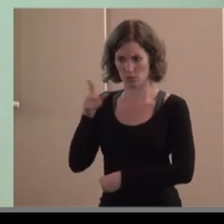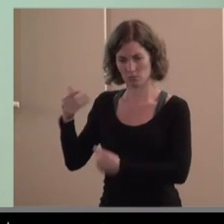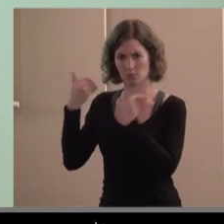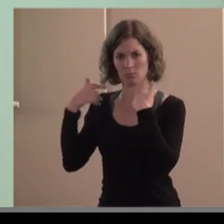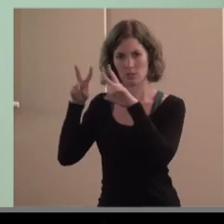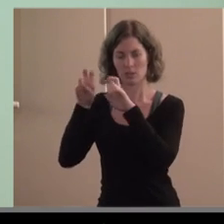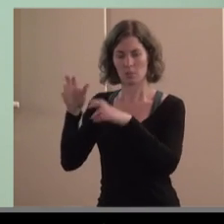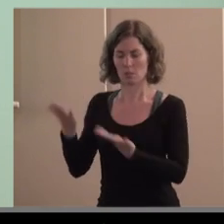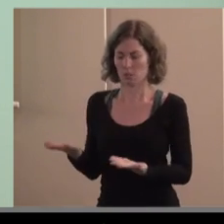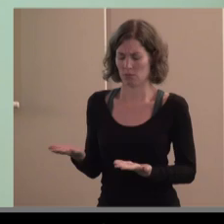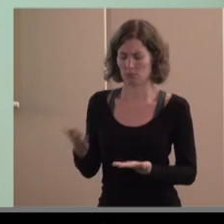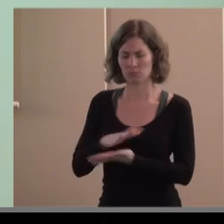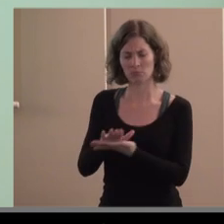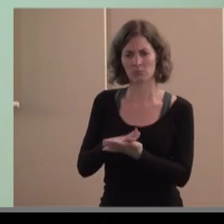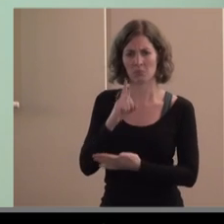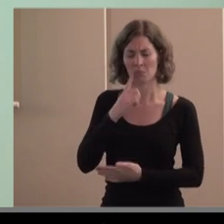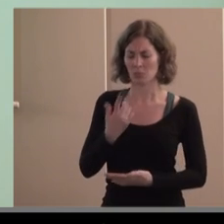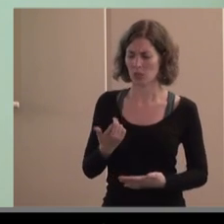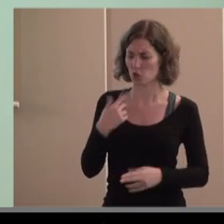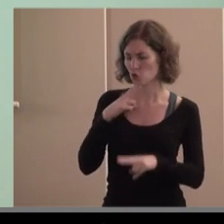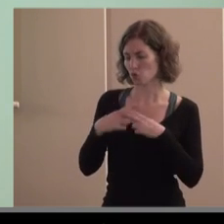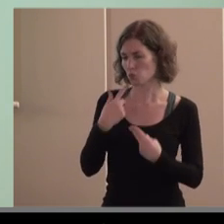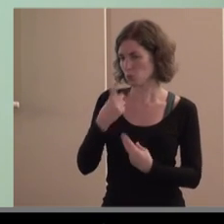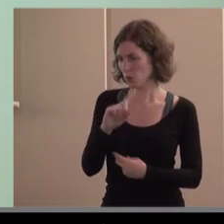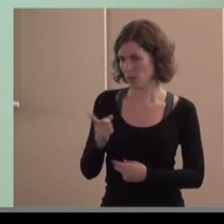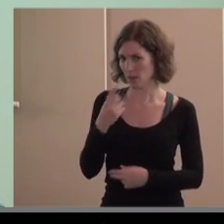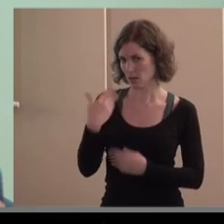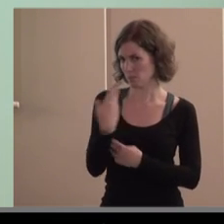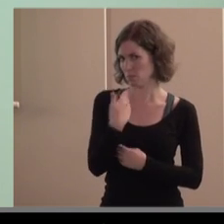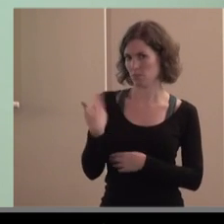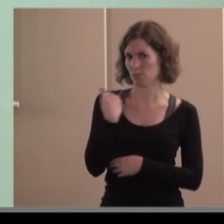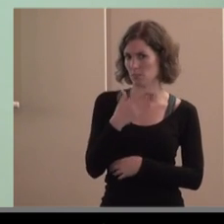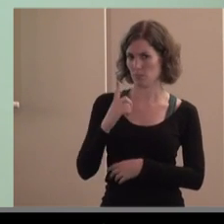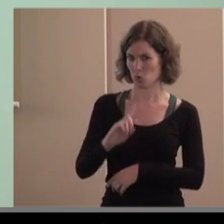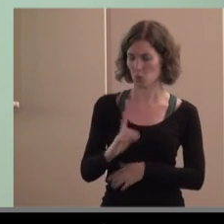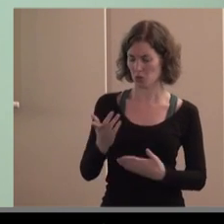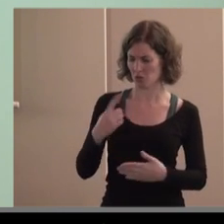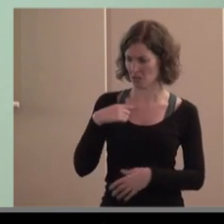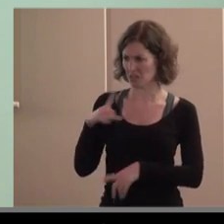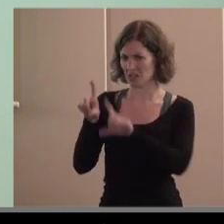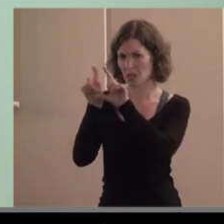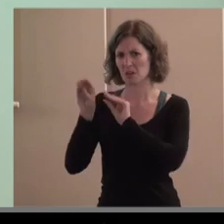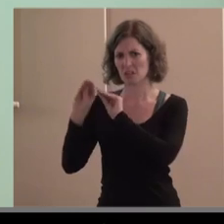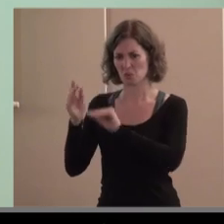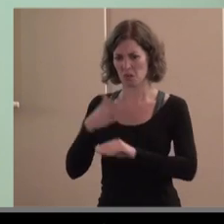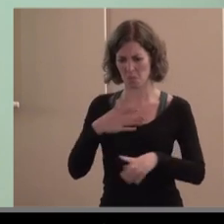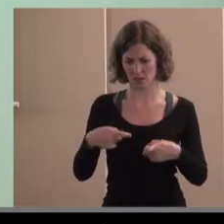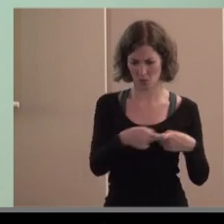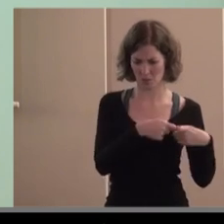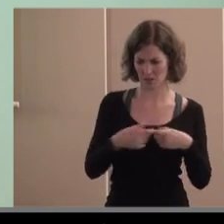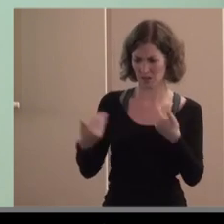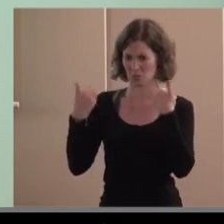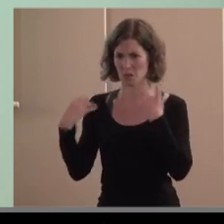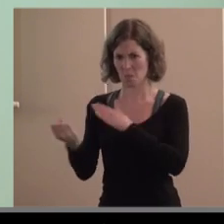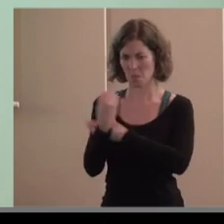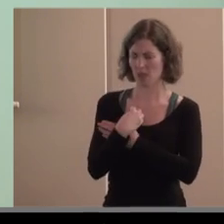parece que ya no digo el nombre si no me pegan pero ve que es más responsable que cualquier cooperativa o cualquier empresa de economía social una gran empresa